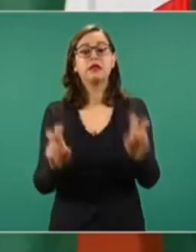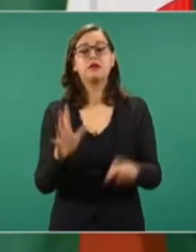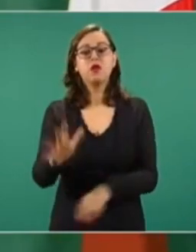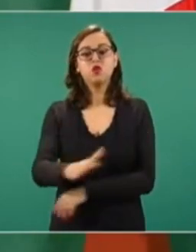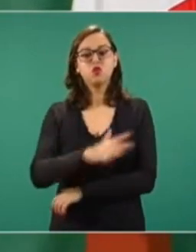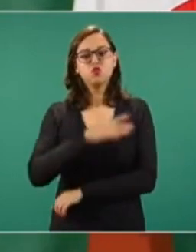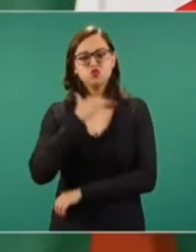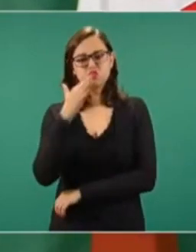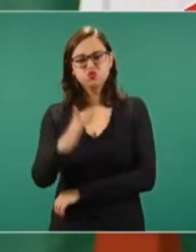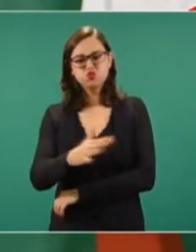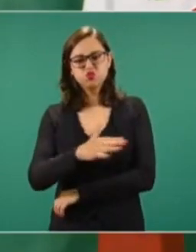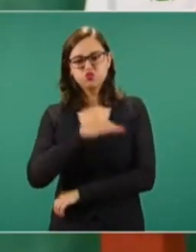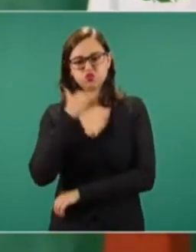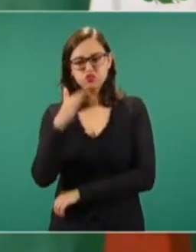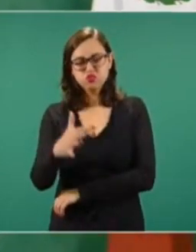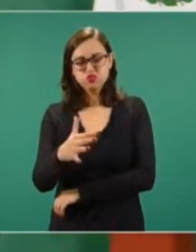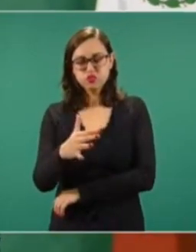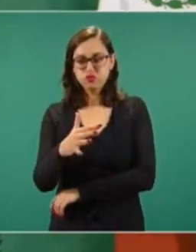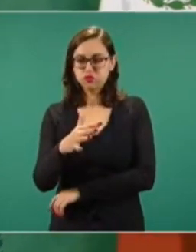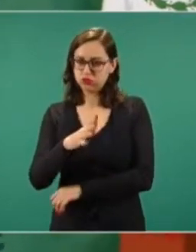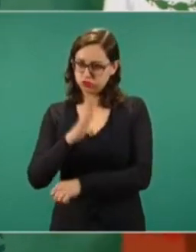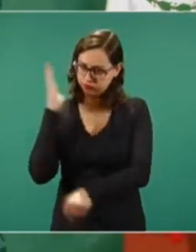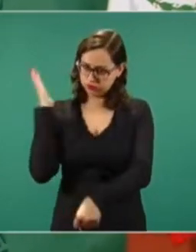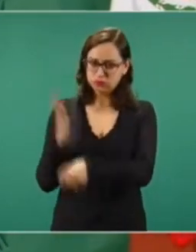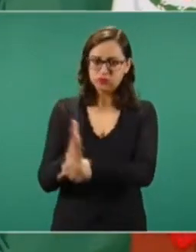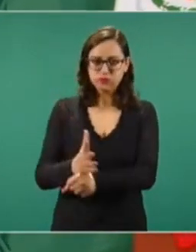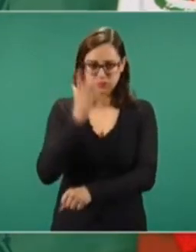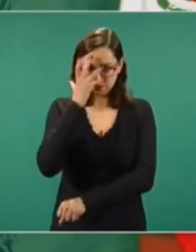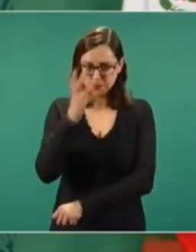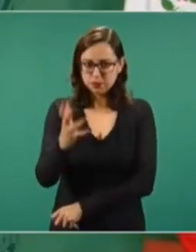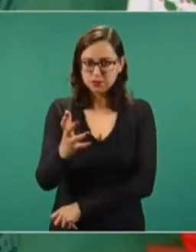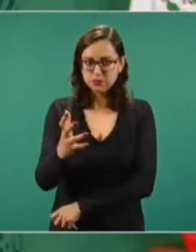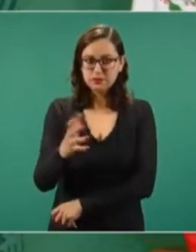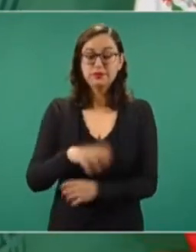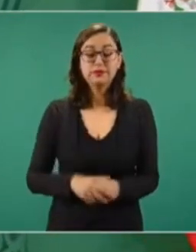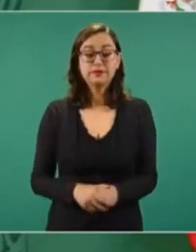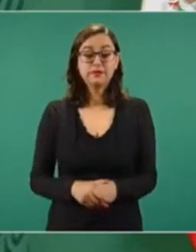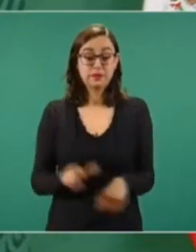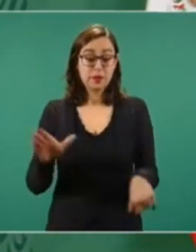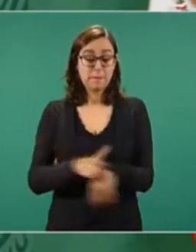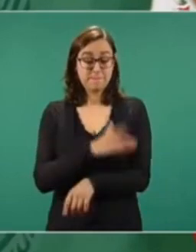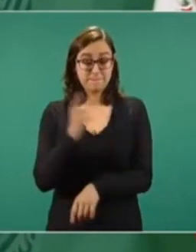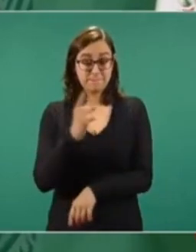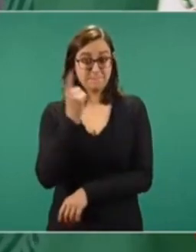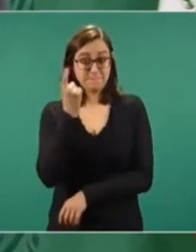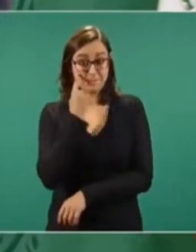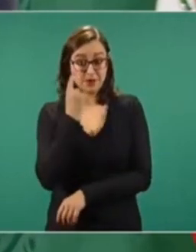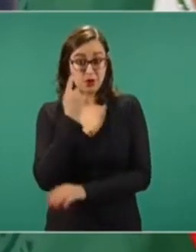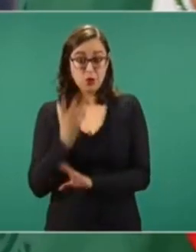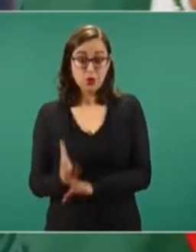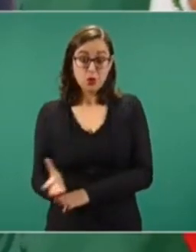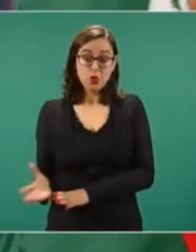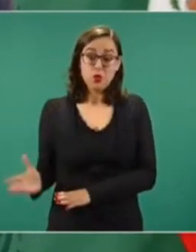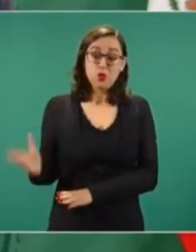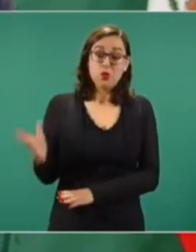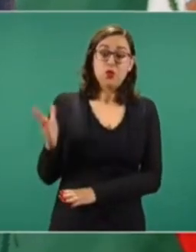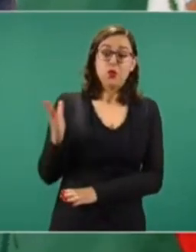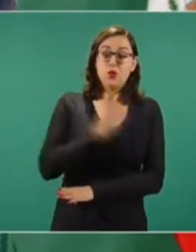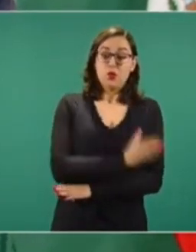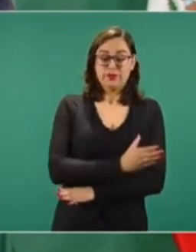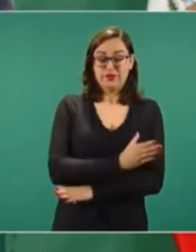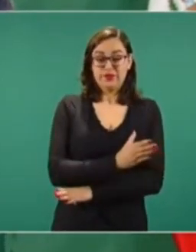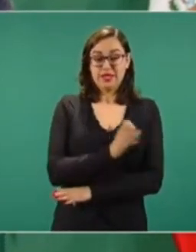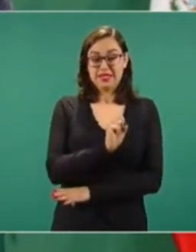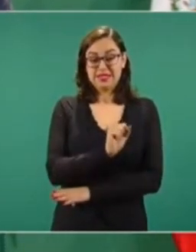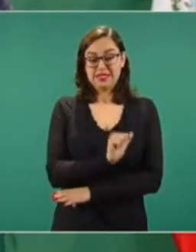porque desde la época de Carlos Salinas de Gortari la corrupción no era delito grave,